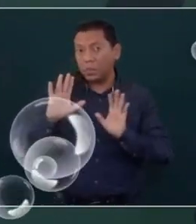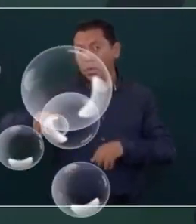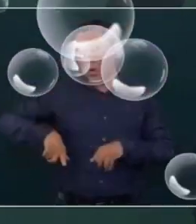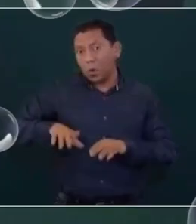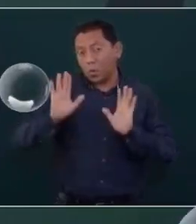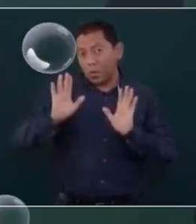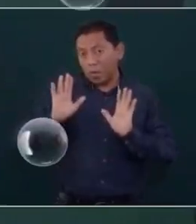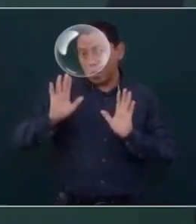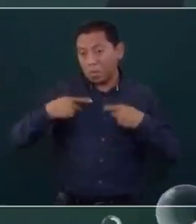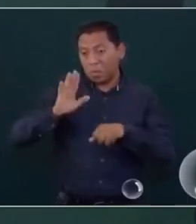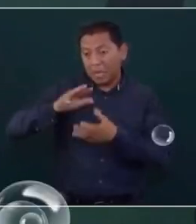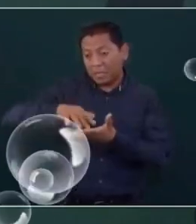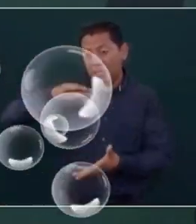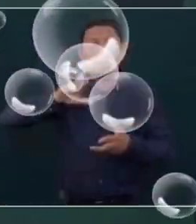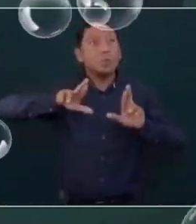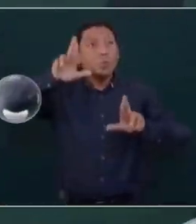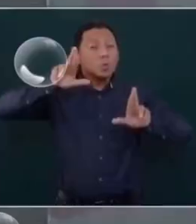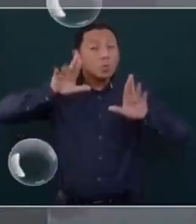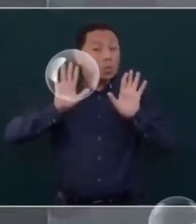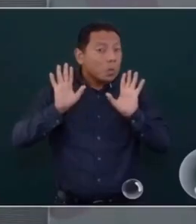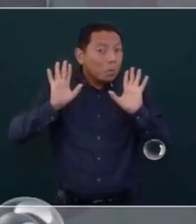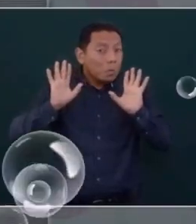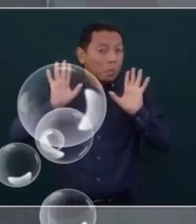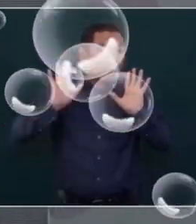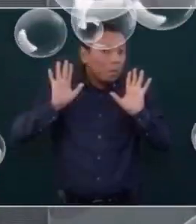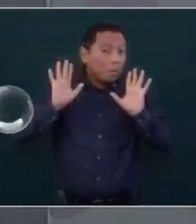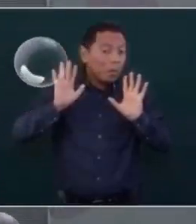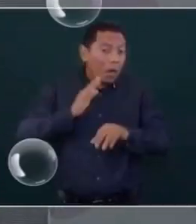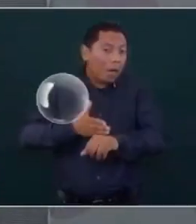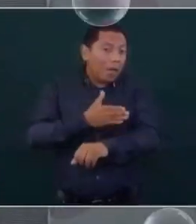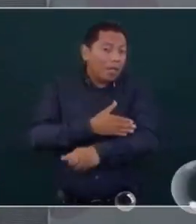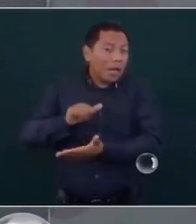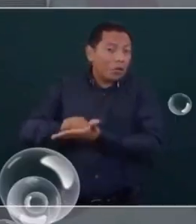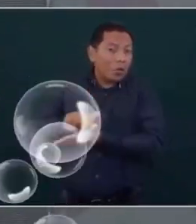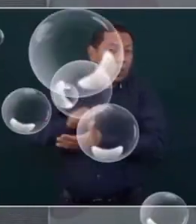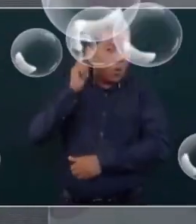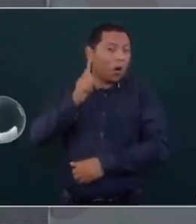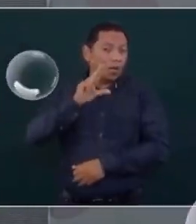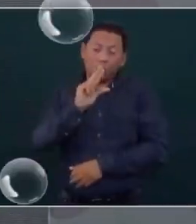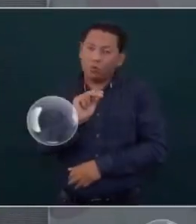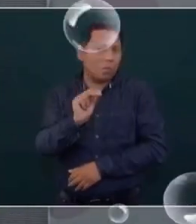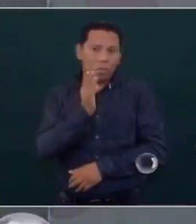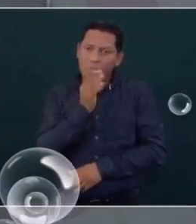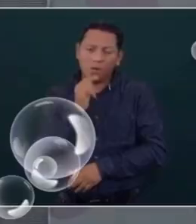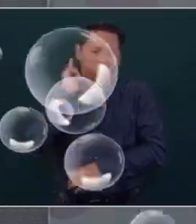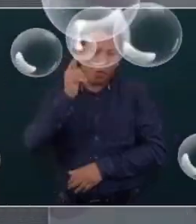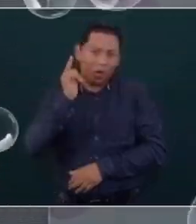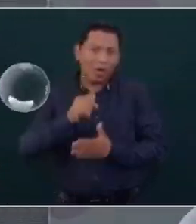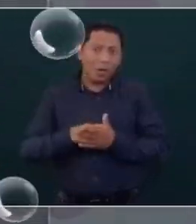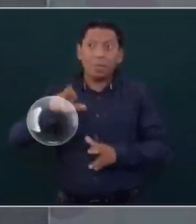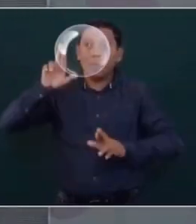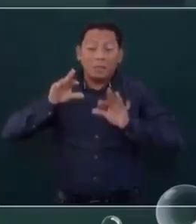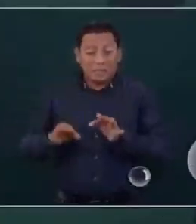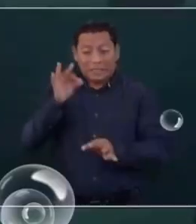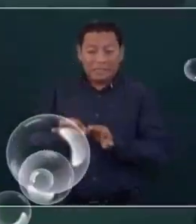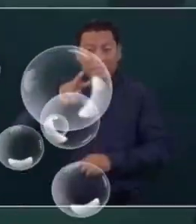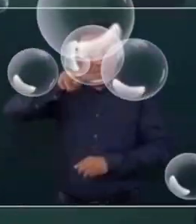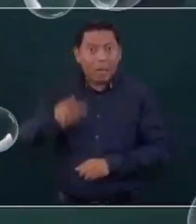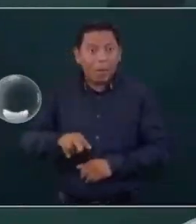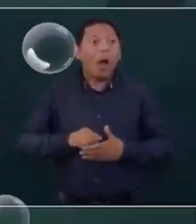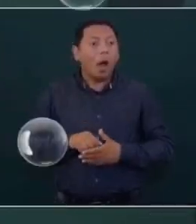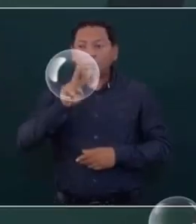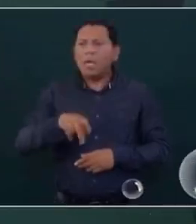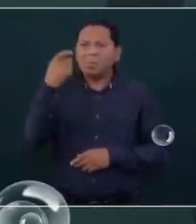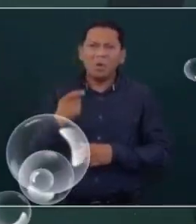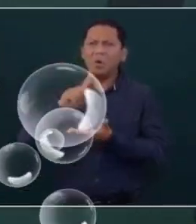simple, y toco madera. Pero no tendrían mayoría calificada, que es lo que se requiere para